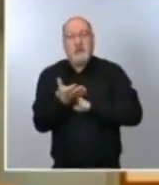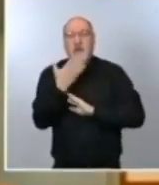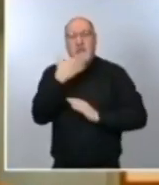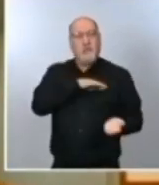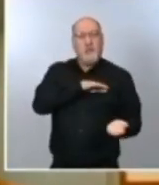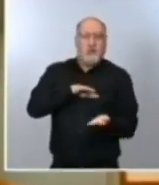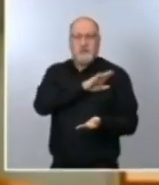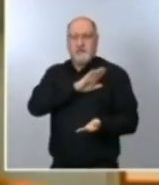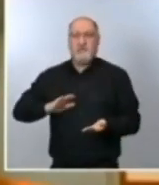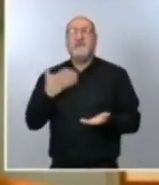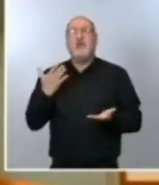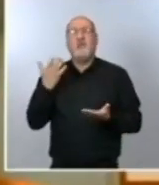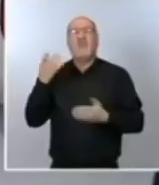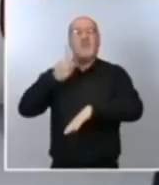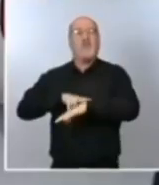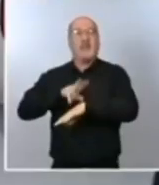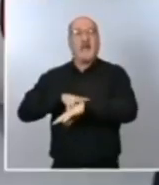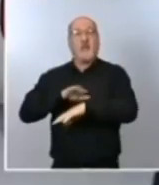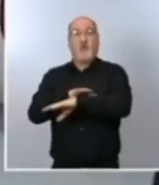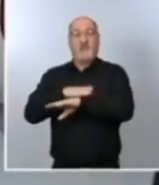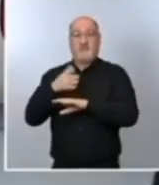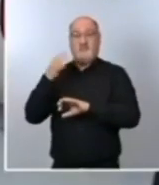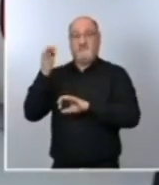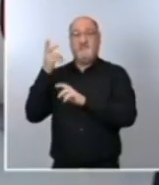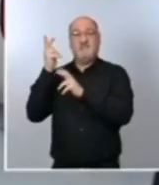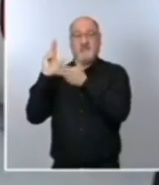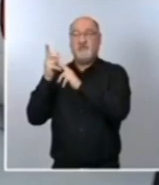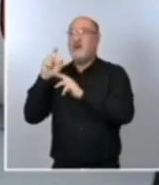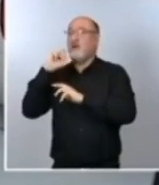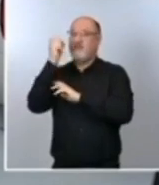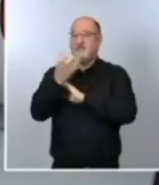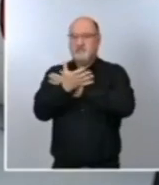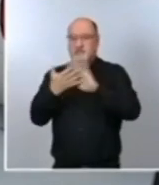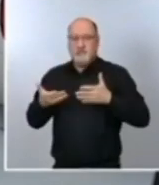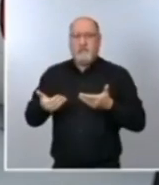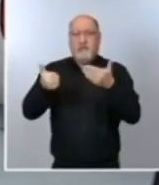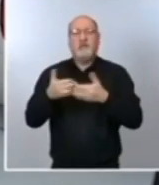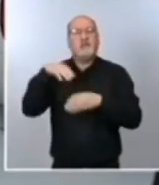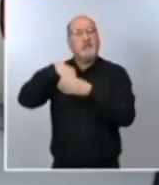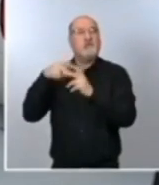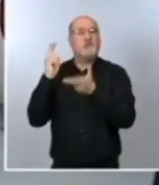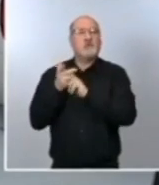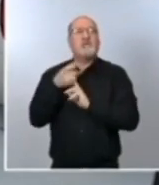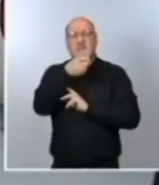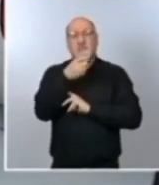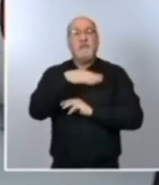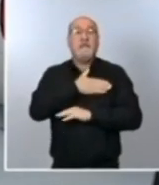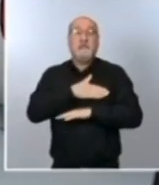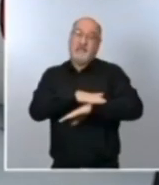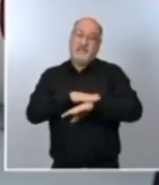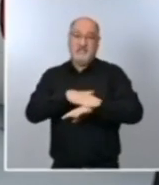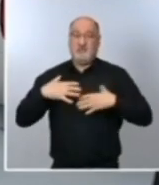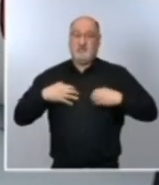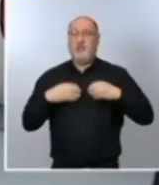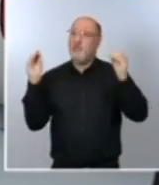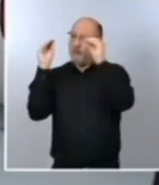delegado de Gobierno y sería aconsejable aumentar el ritmo de vacunación aquí en Uscari, diciendo al Gobierno vasco que no se preocupe, que hay